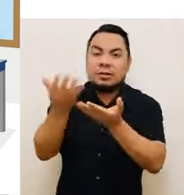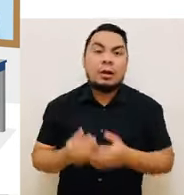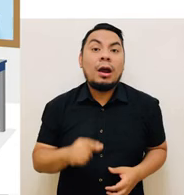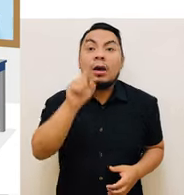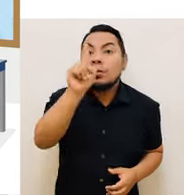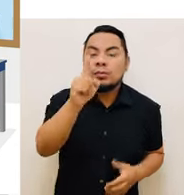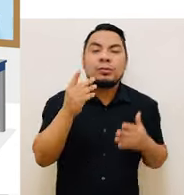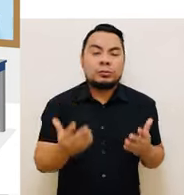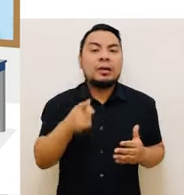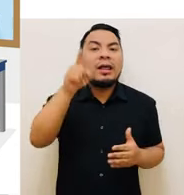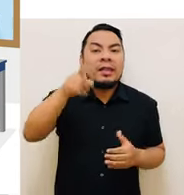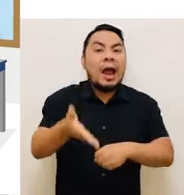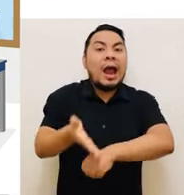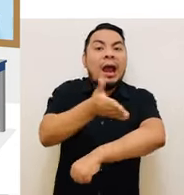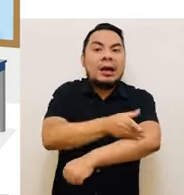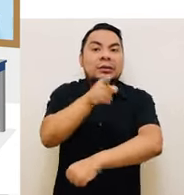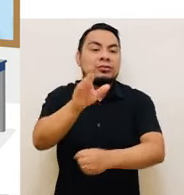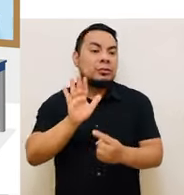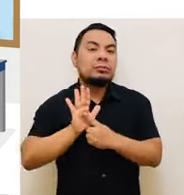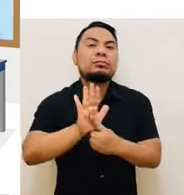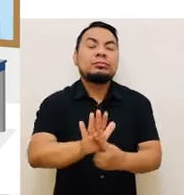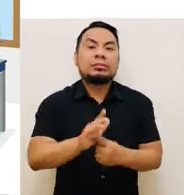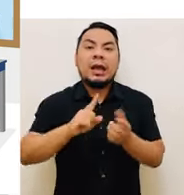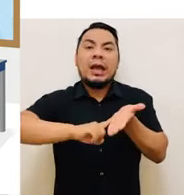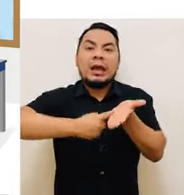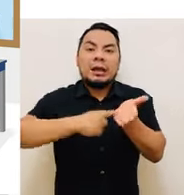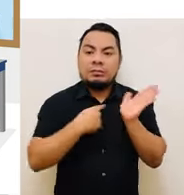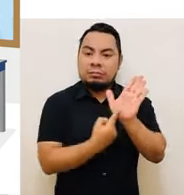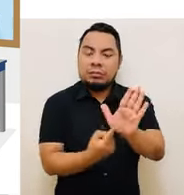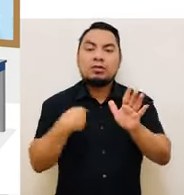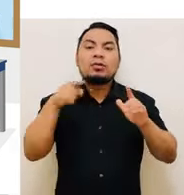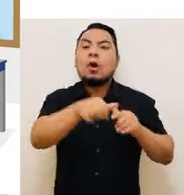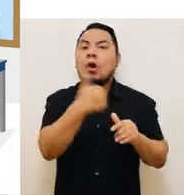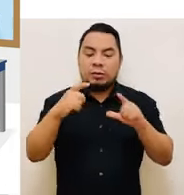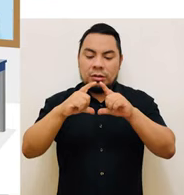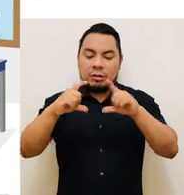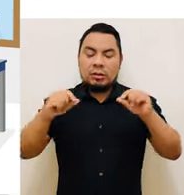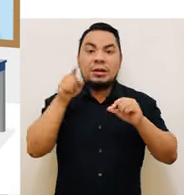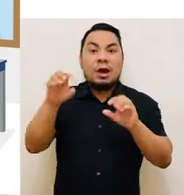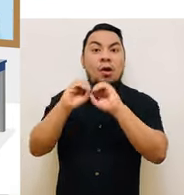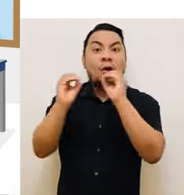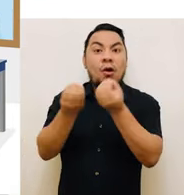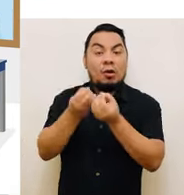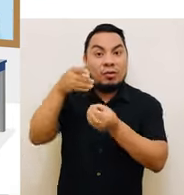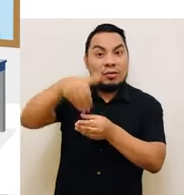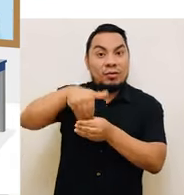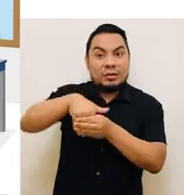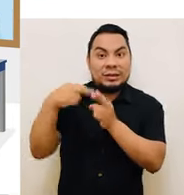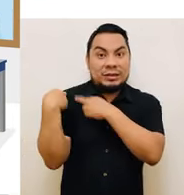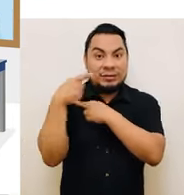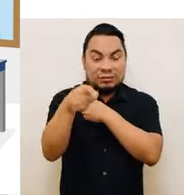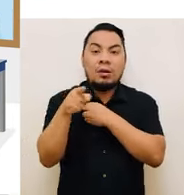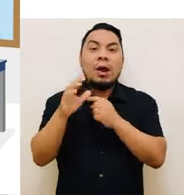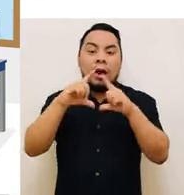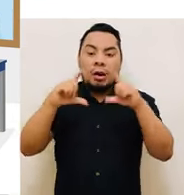condición es que previamente les presentes tu DNI y la credencial que te entregó el órgano electoral central de tu